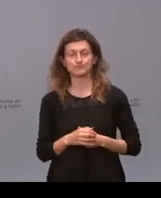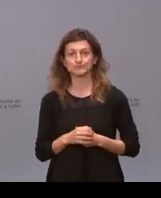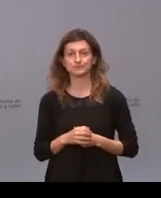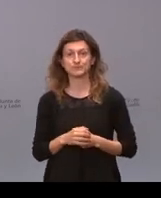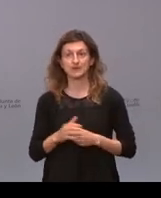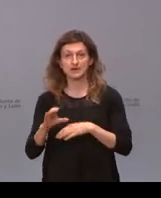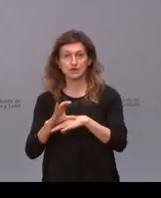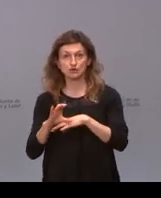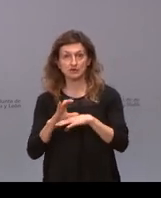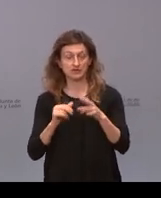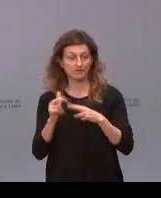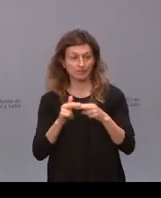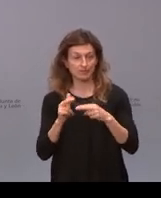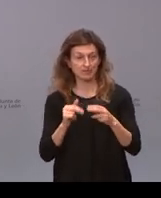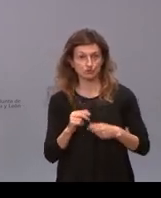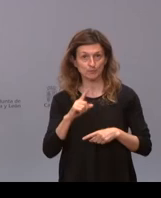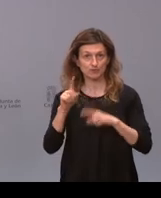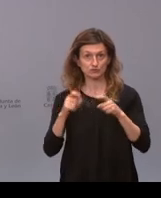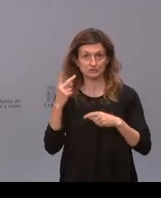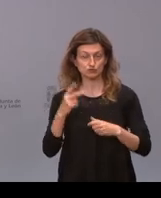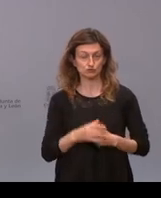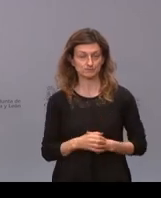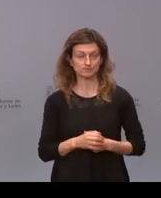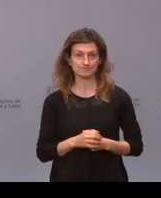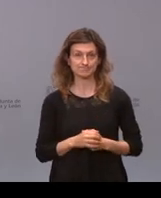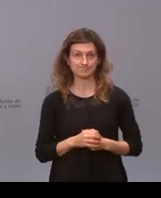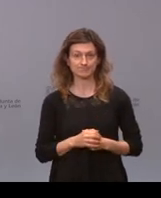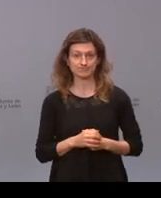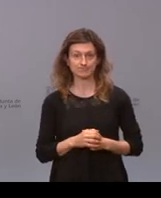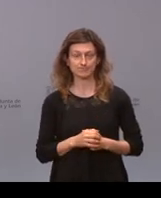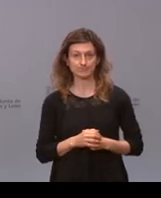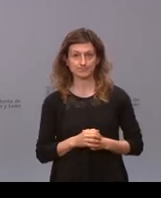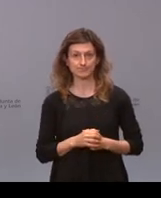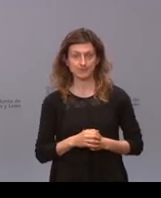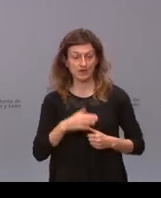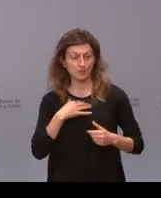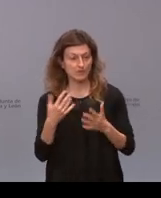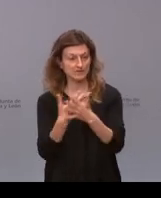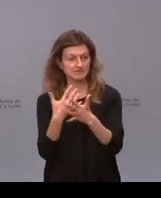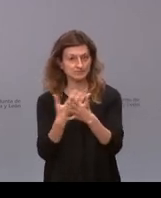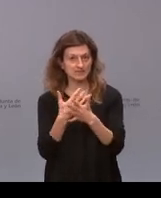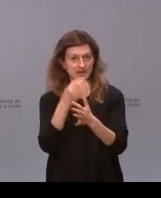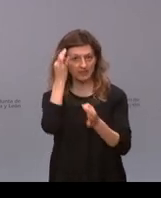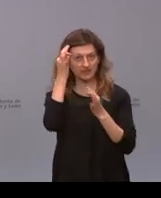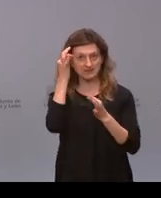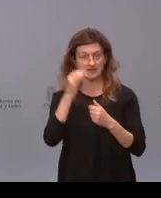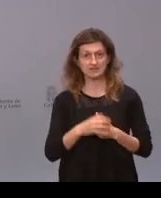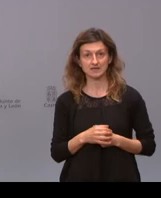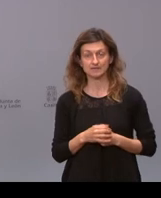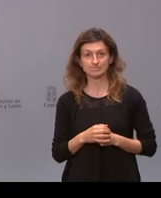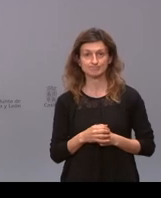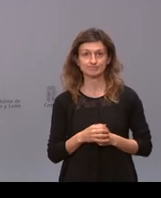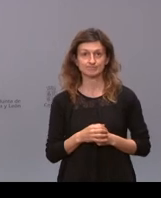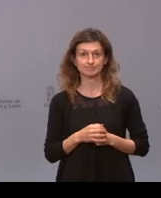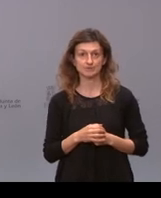de fomento simplemente dos preguntas y es la primera si nos puede explicar un poco más en detalle por qué se amplía